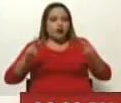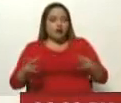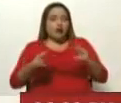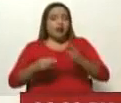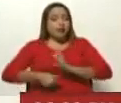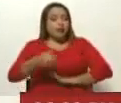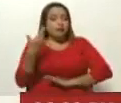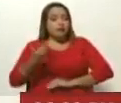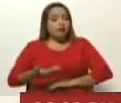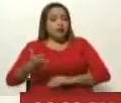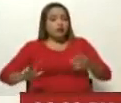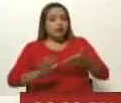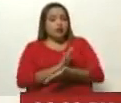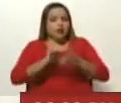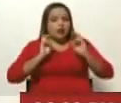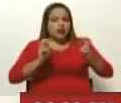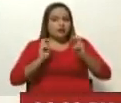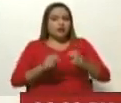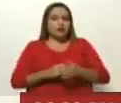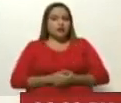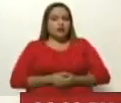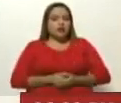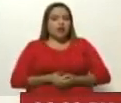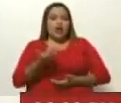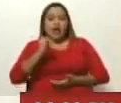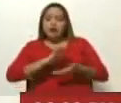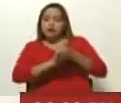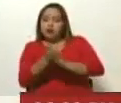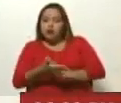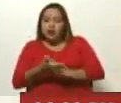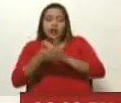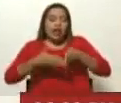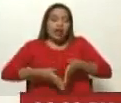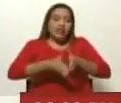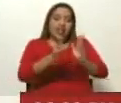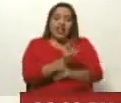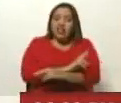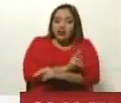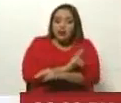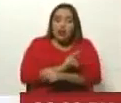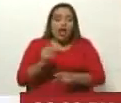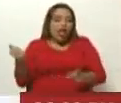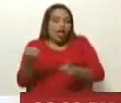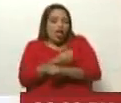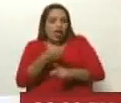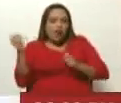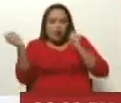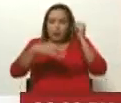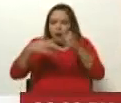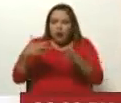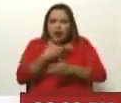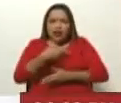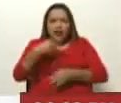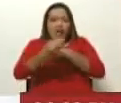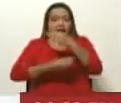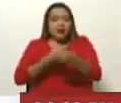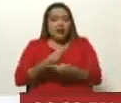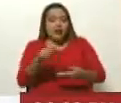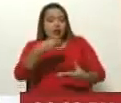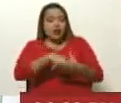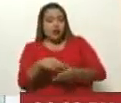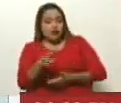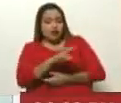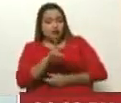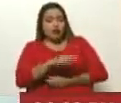contexto son la derrota de las vías exprés, de las vías violentas que tanto se han intentado en Venezuela.